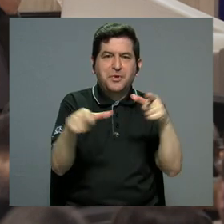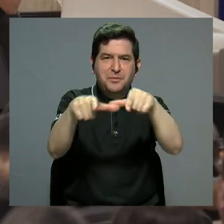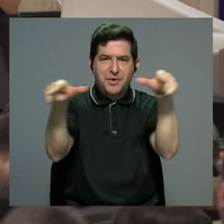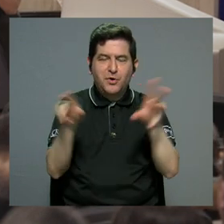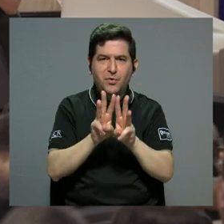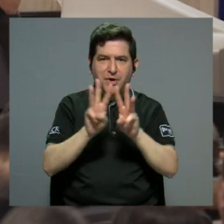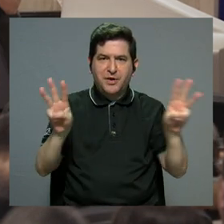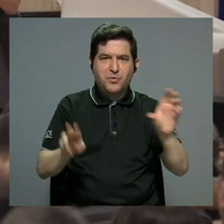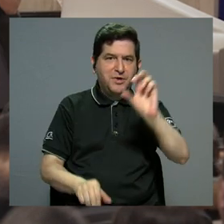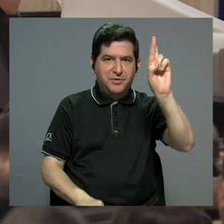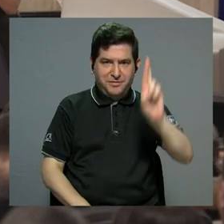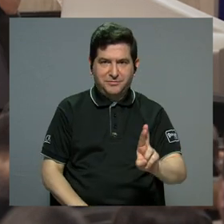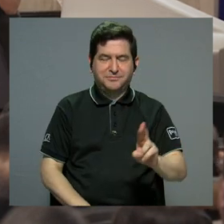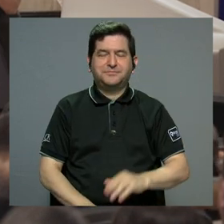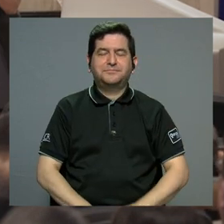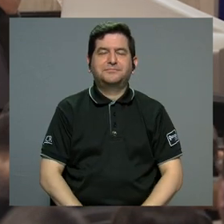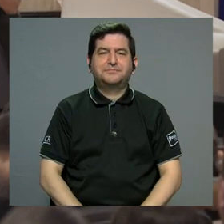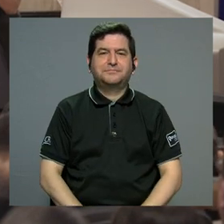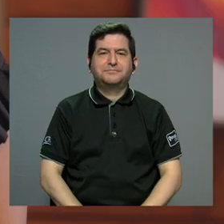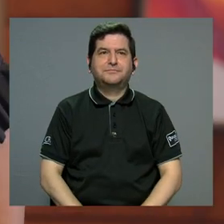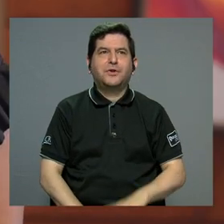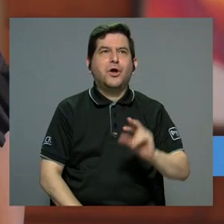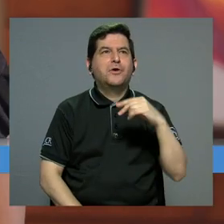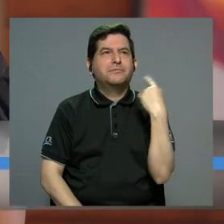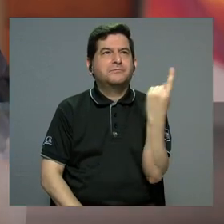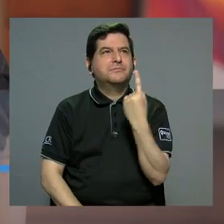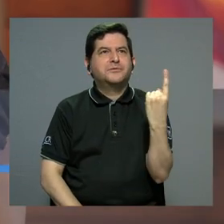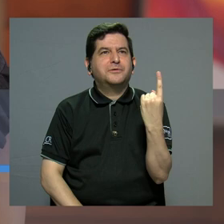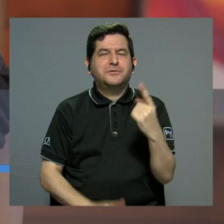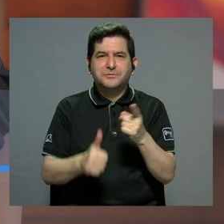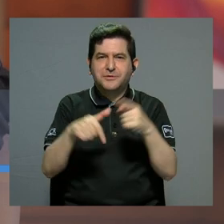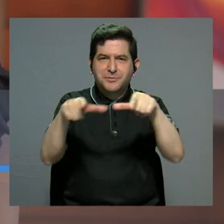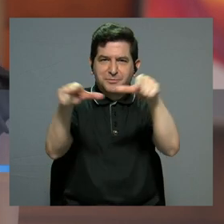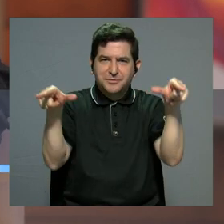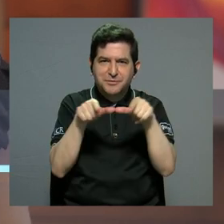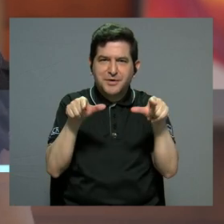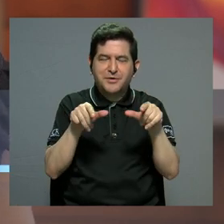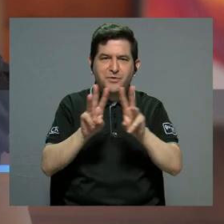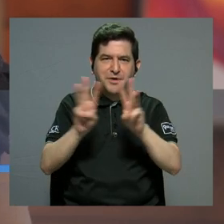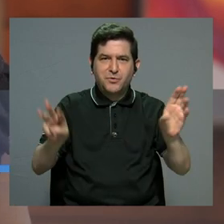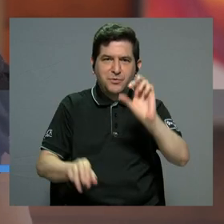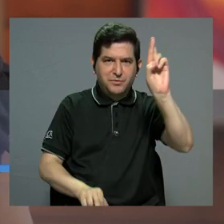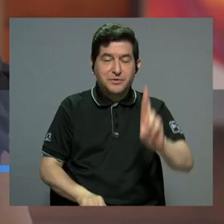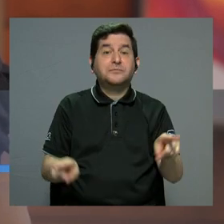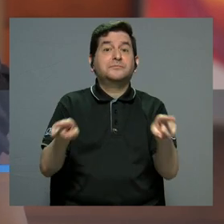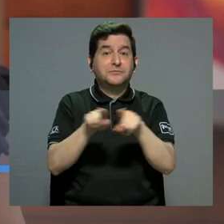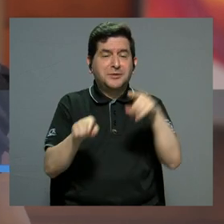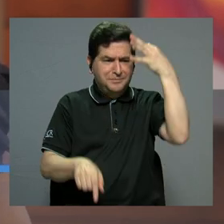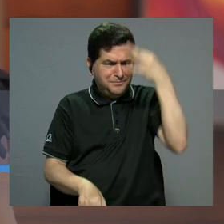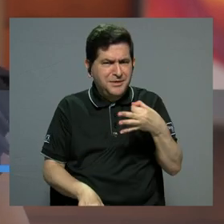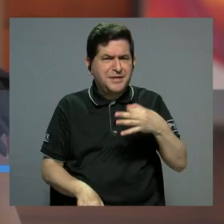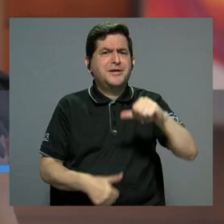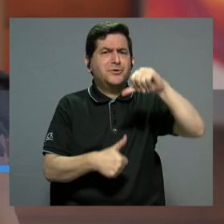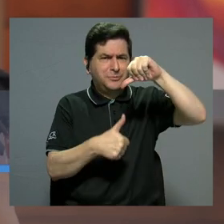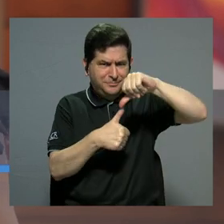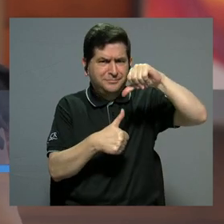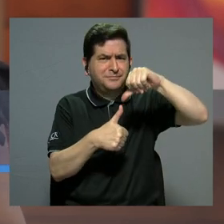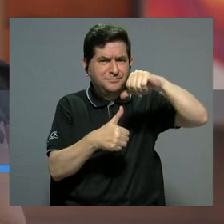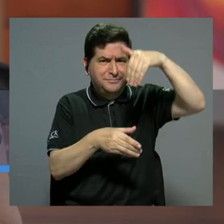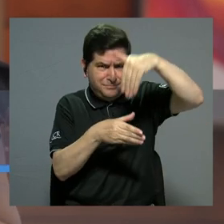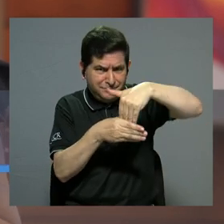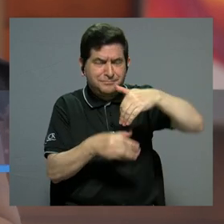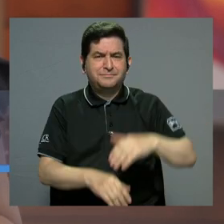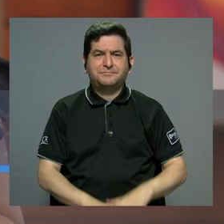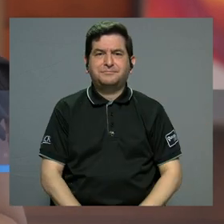el primer sitio costarricense en la web. No solo fue el primer sitio web costarricense, sino también creo que a nivel de Centroamérica.